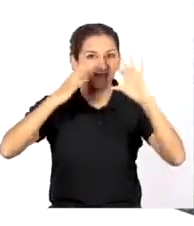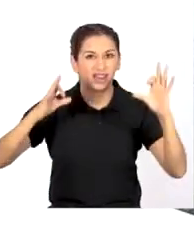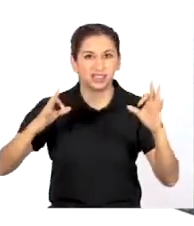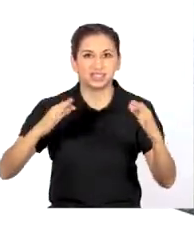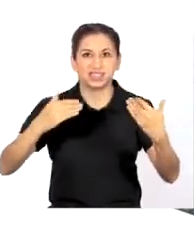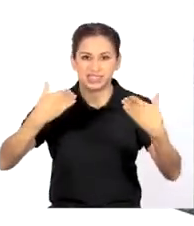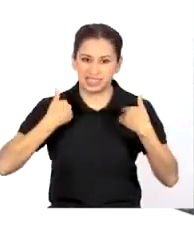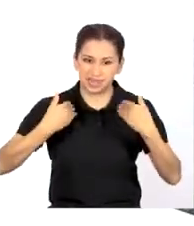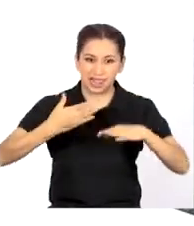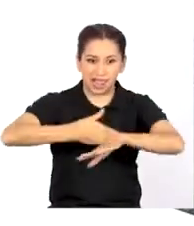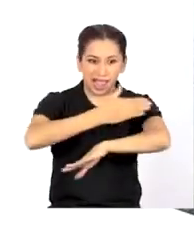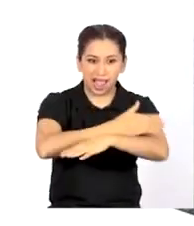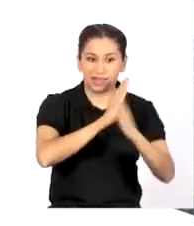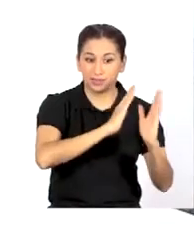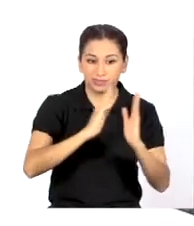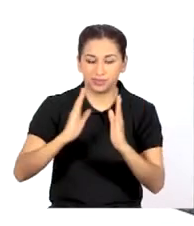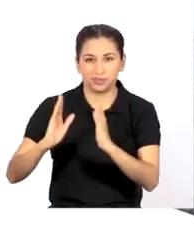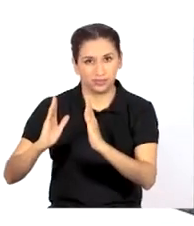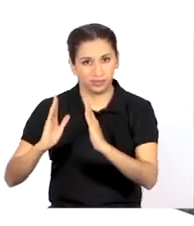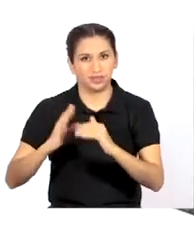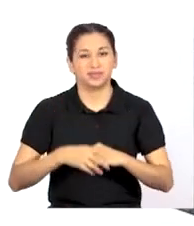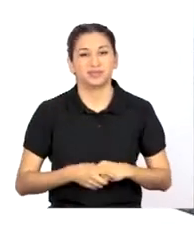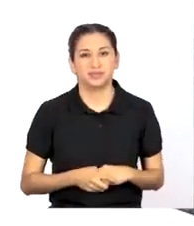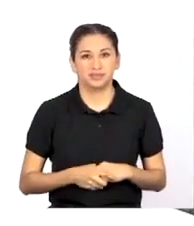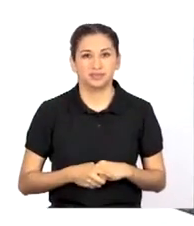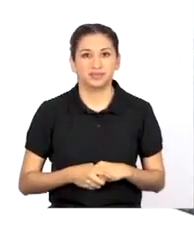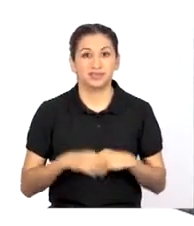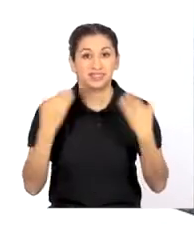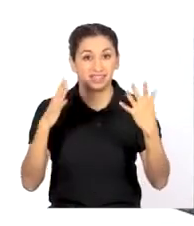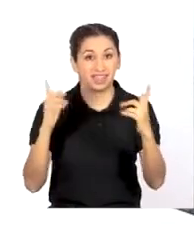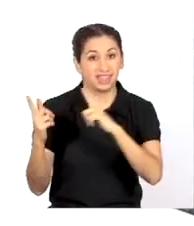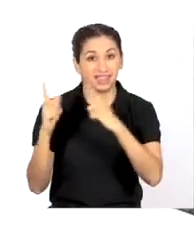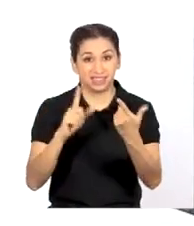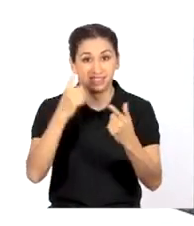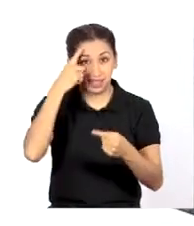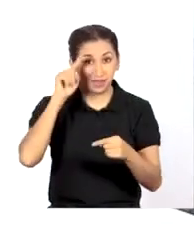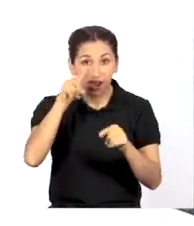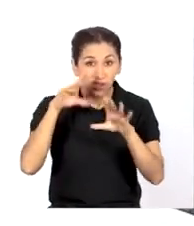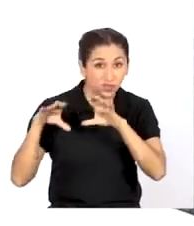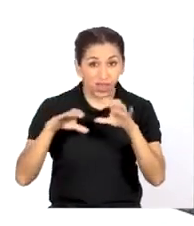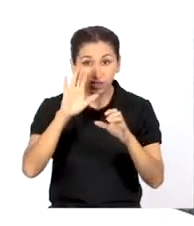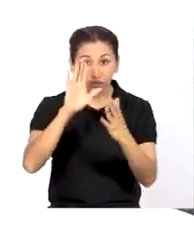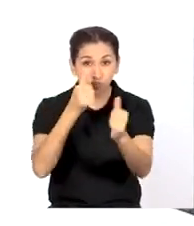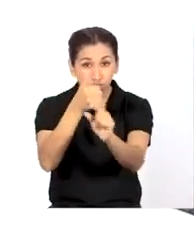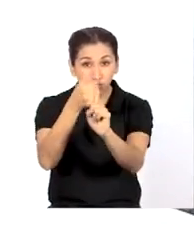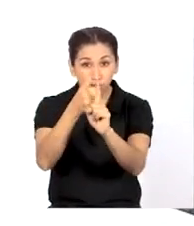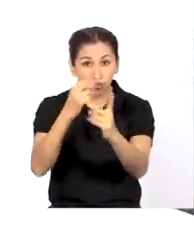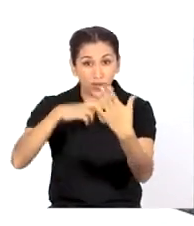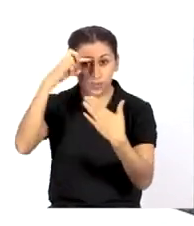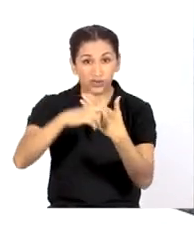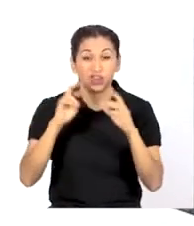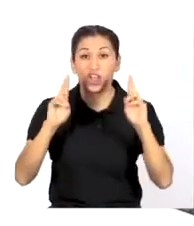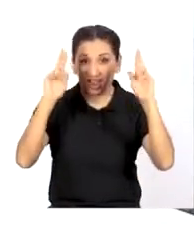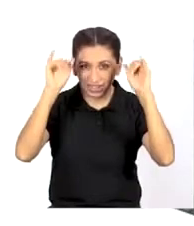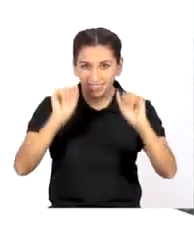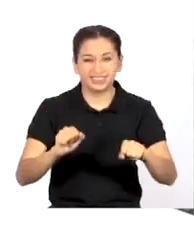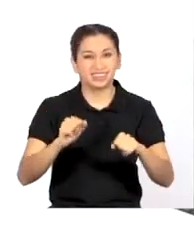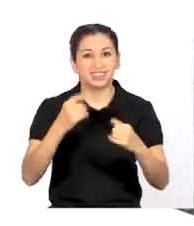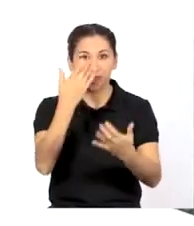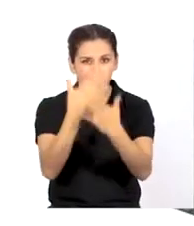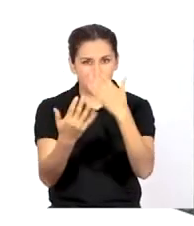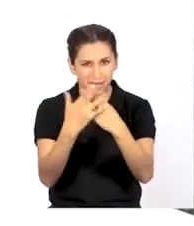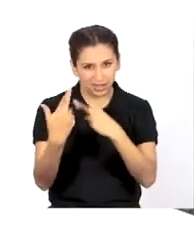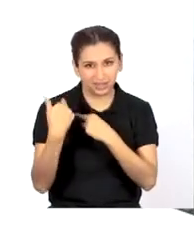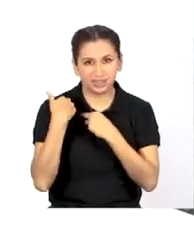moraleja, hay que planificar ordenadamente. ¿Ya están listas y listos para elaborar sus propios proyectos? Espero que sí.